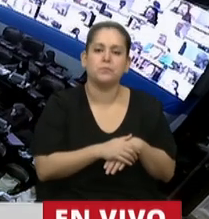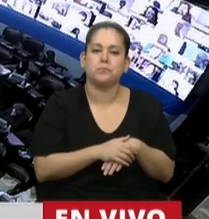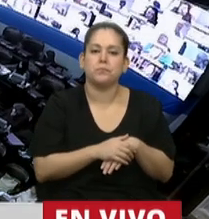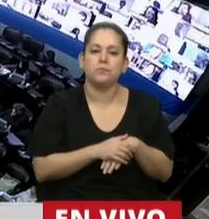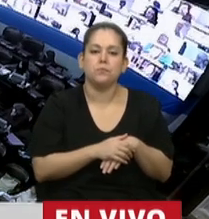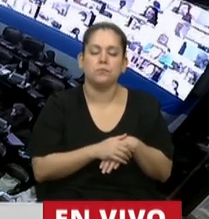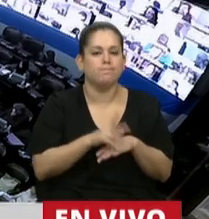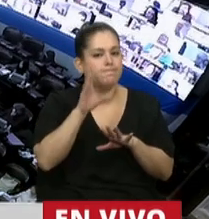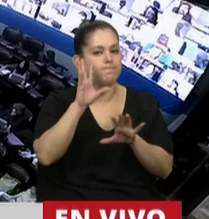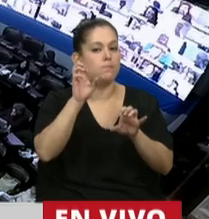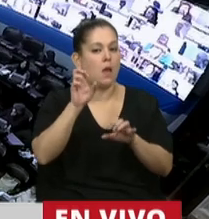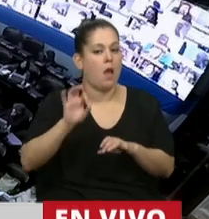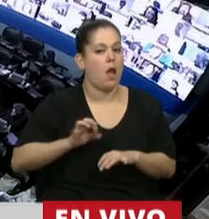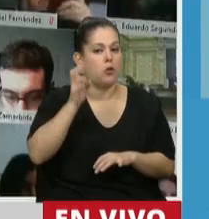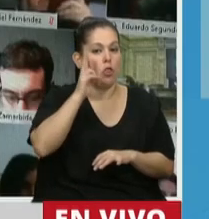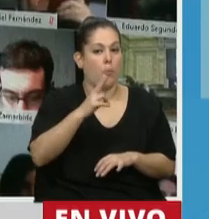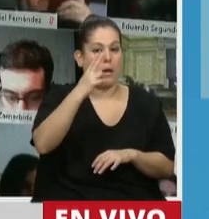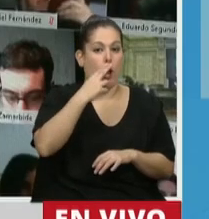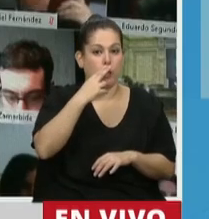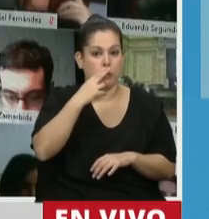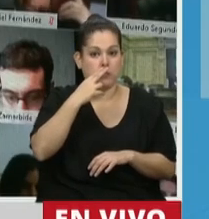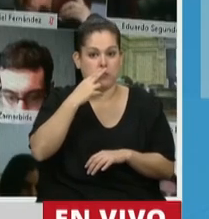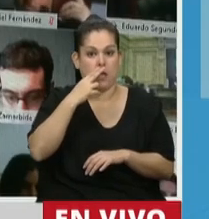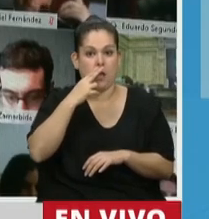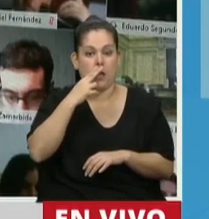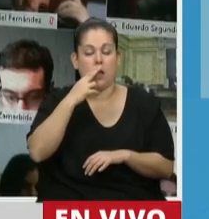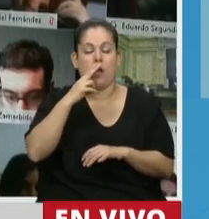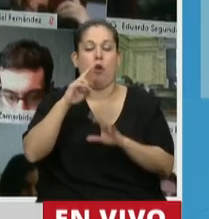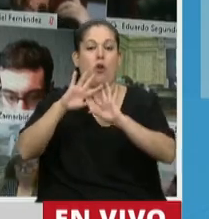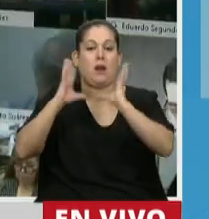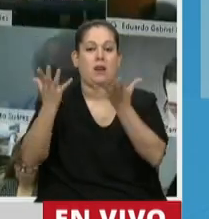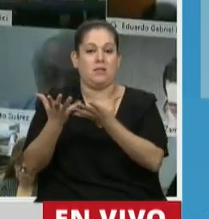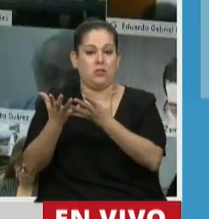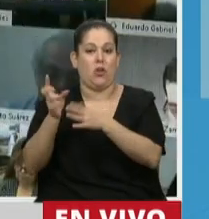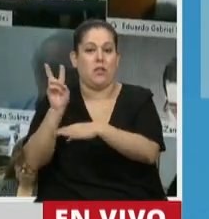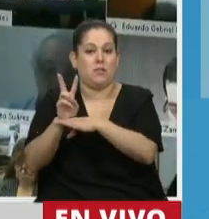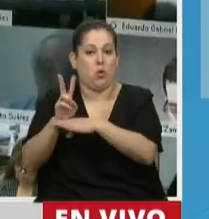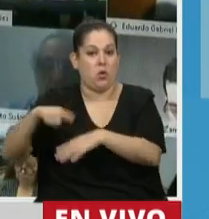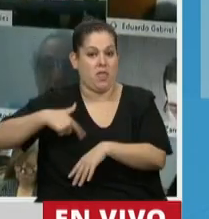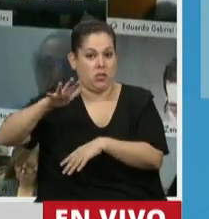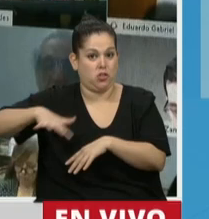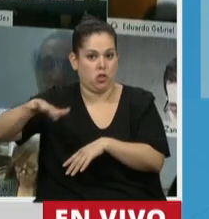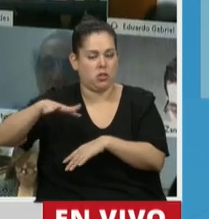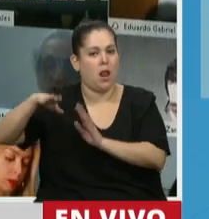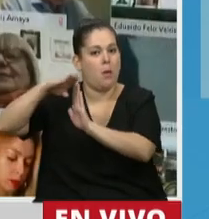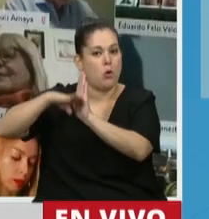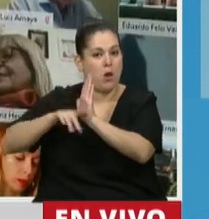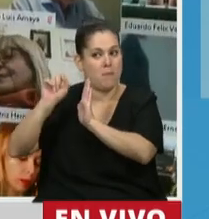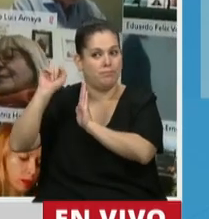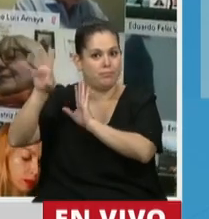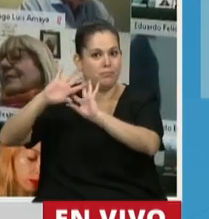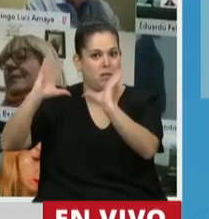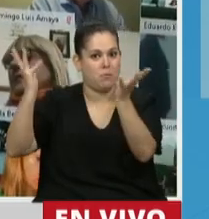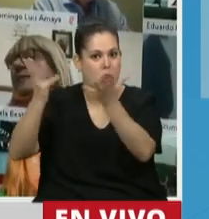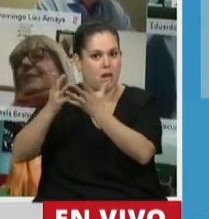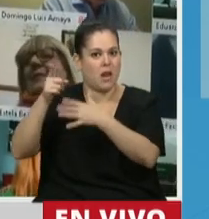recordar que en el año 2011 la Organización Internacional de la Seguridad Social en su programa iberoamericano de